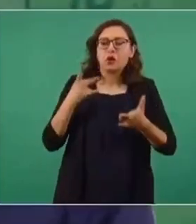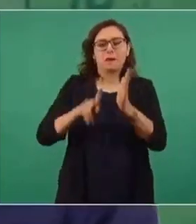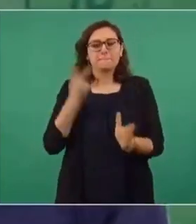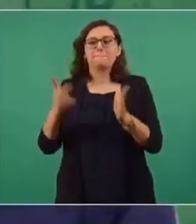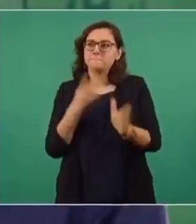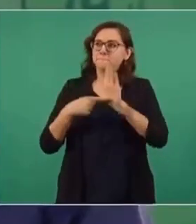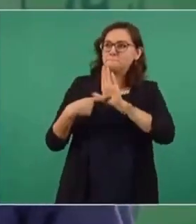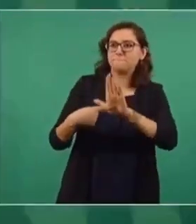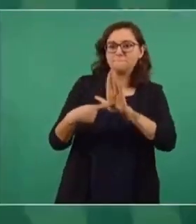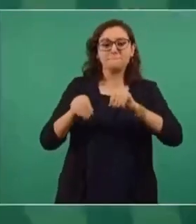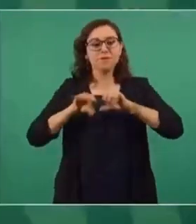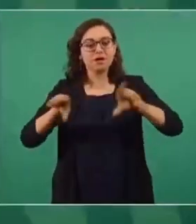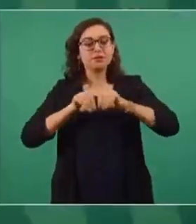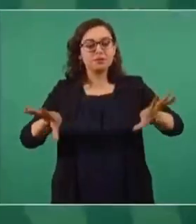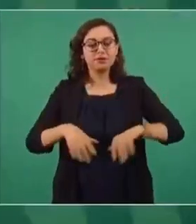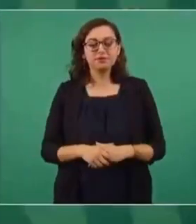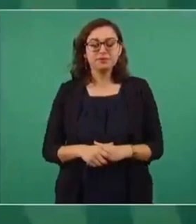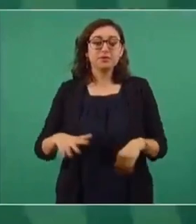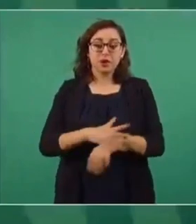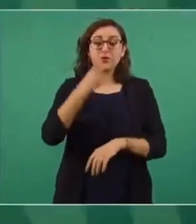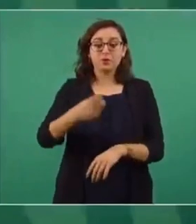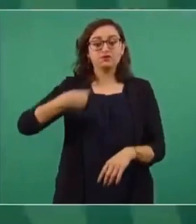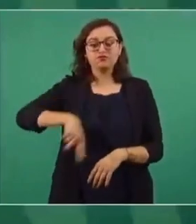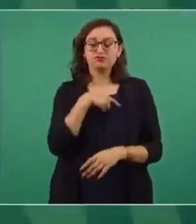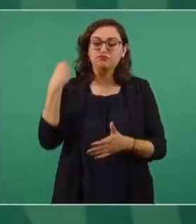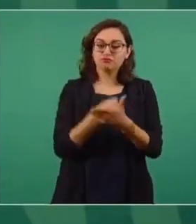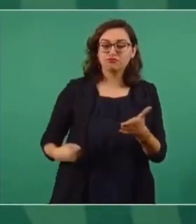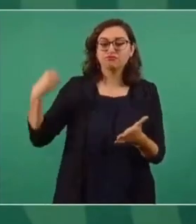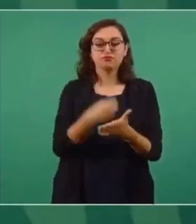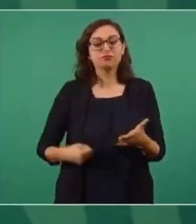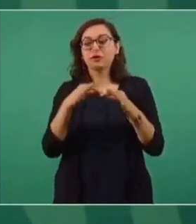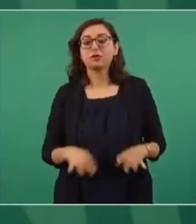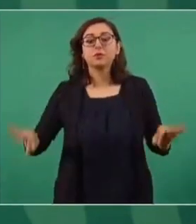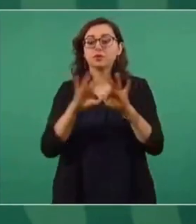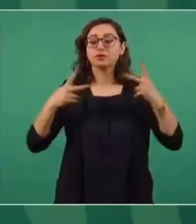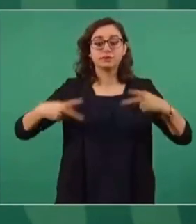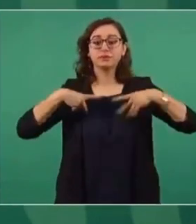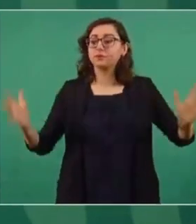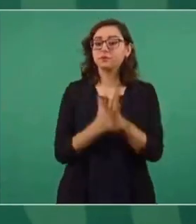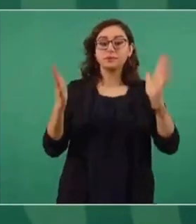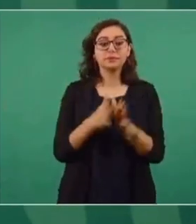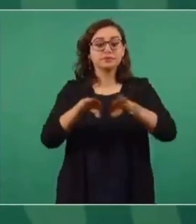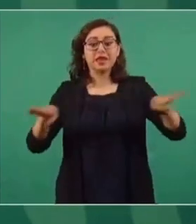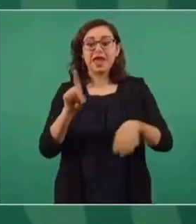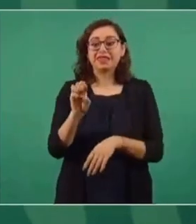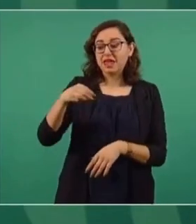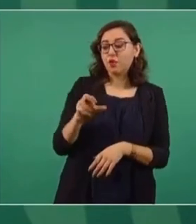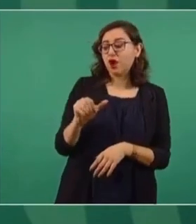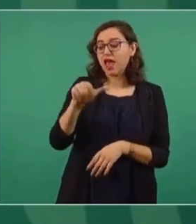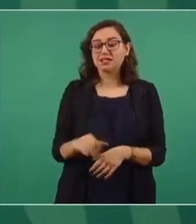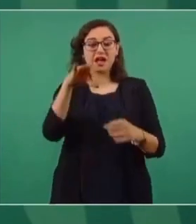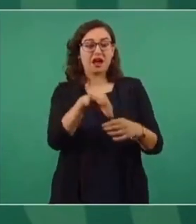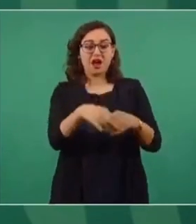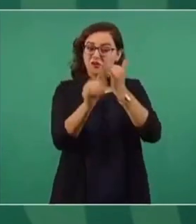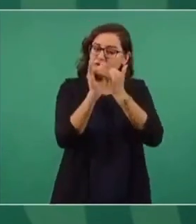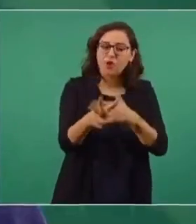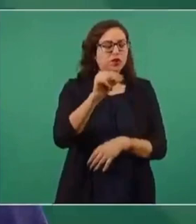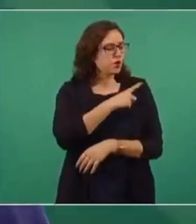Y por eso tenemos que seguir insistiendo en que haya democracia, que no haya fraude electoral.